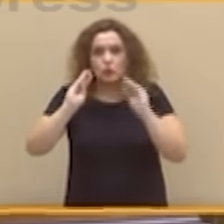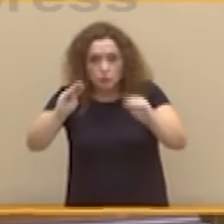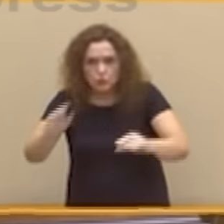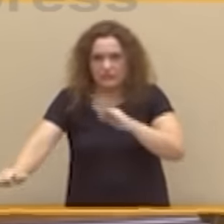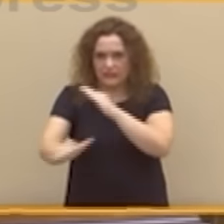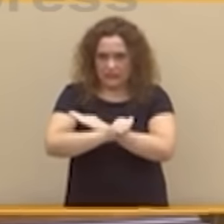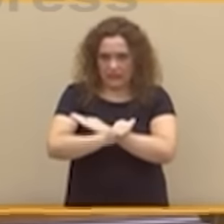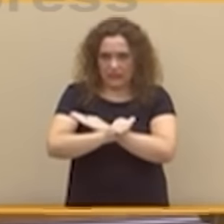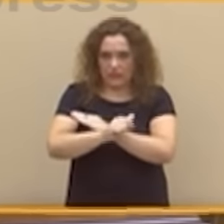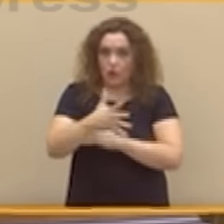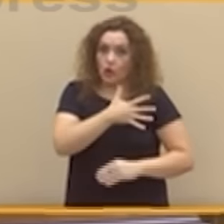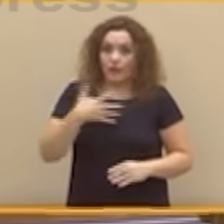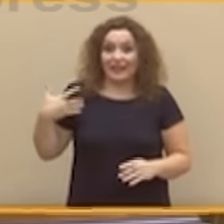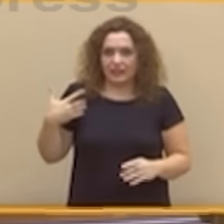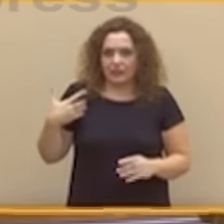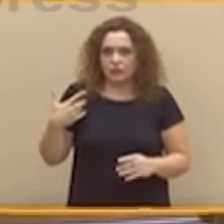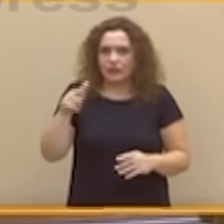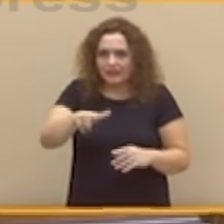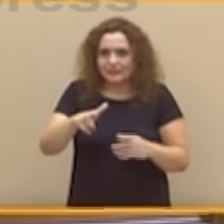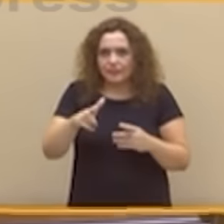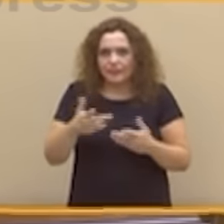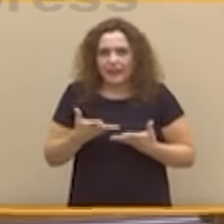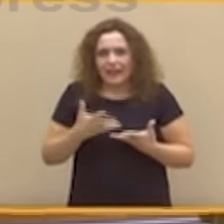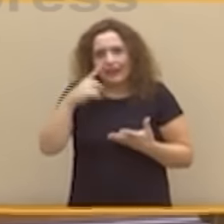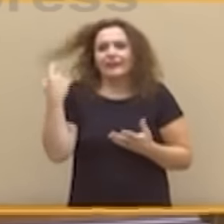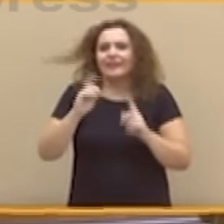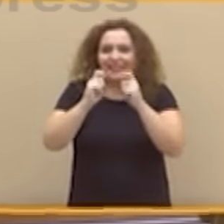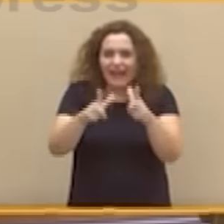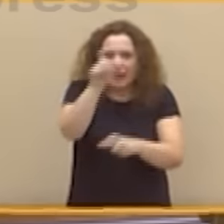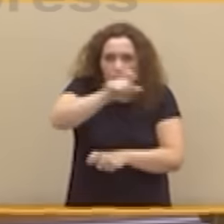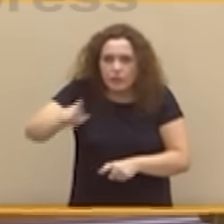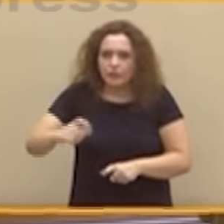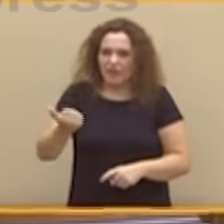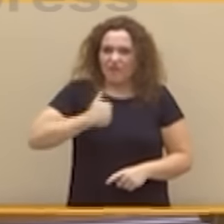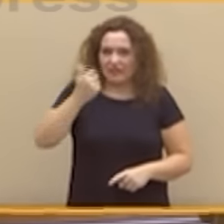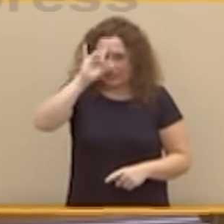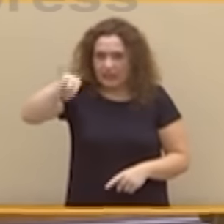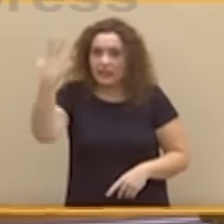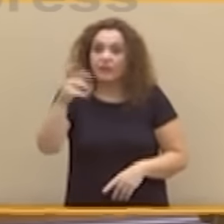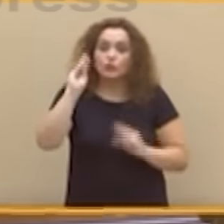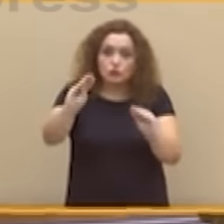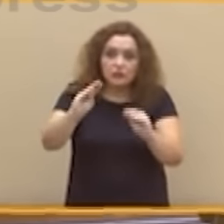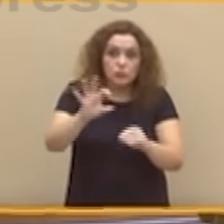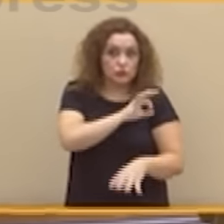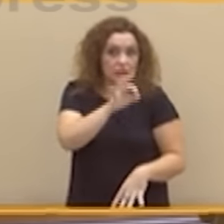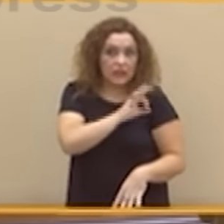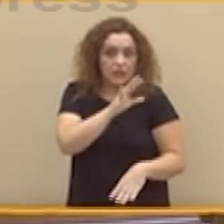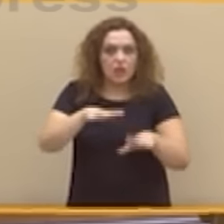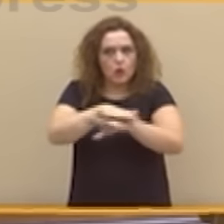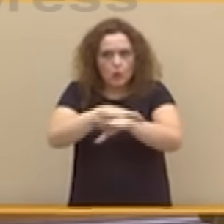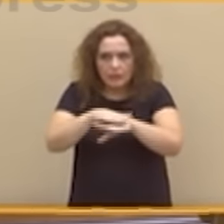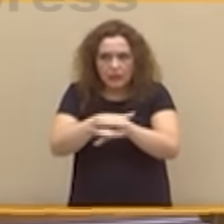es trasladar a los ciudadanos la falsa idea de que o usted gobierna o los españoles estamos condenados a tener que votar el día de Navidad.